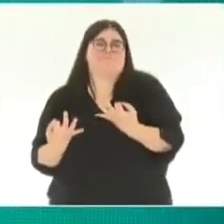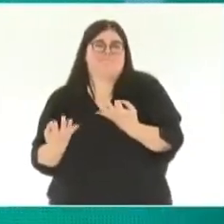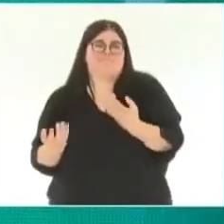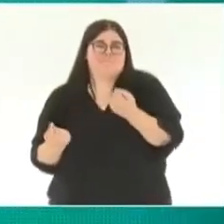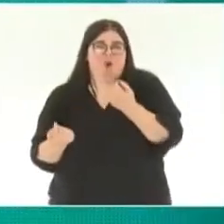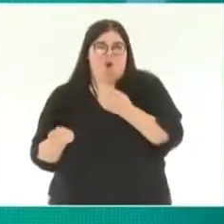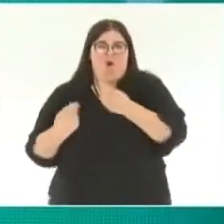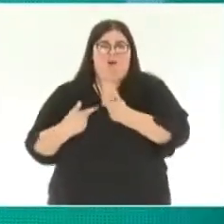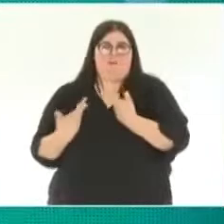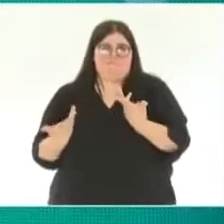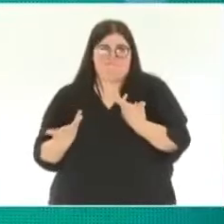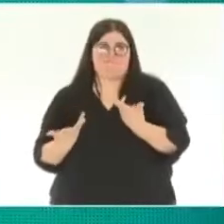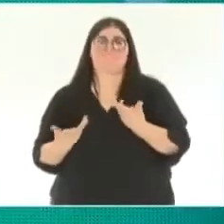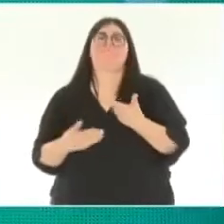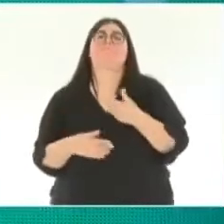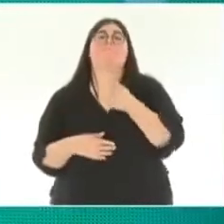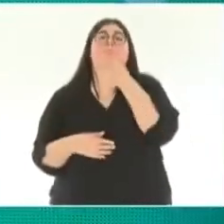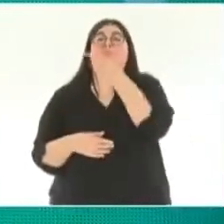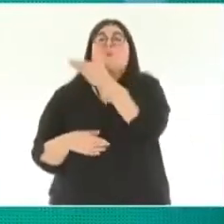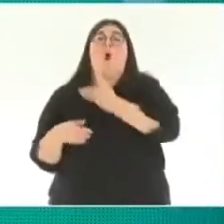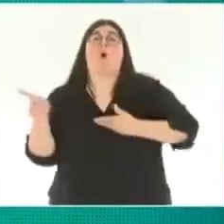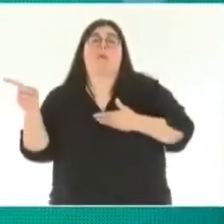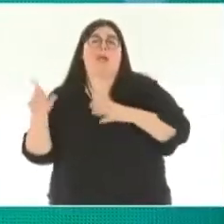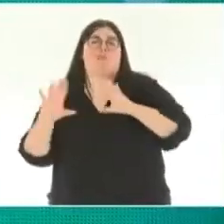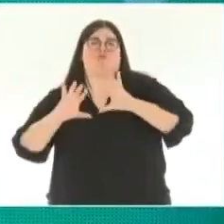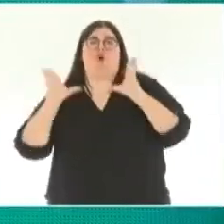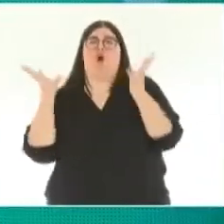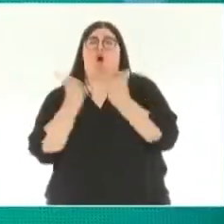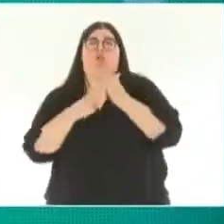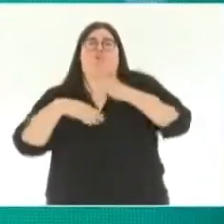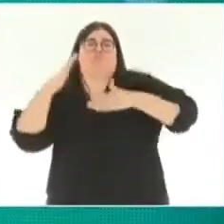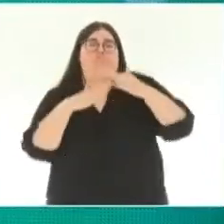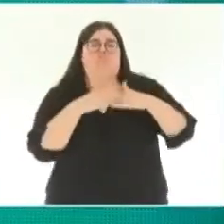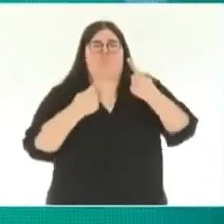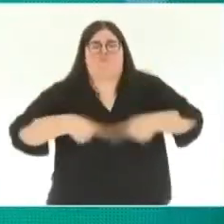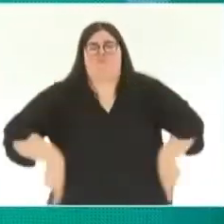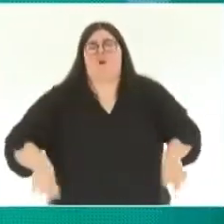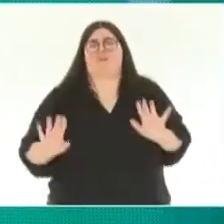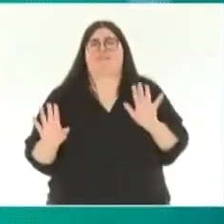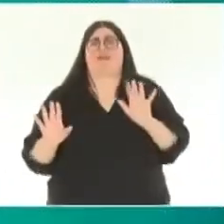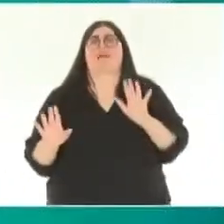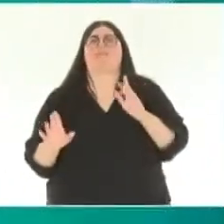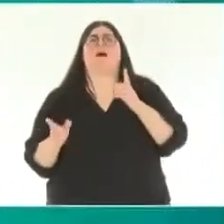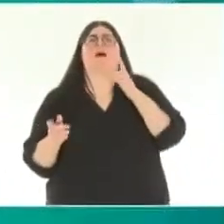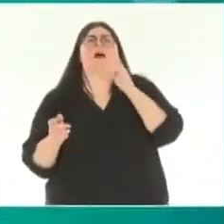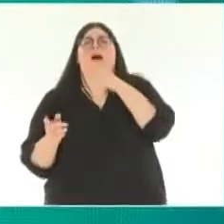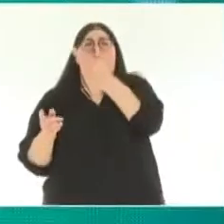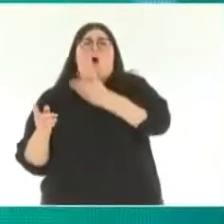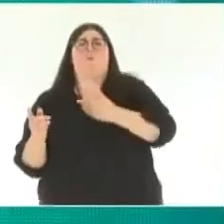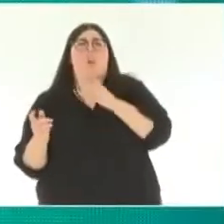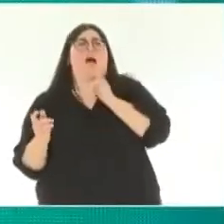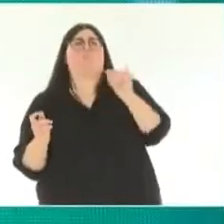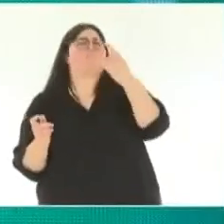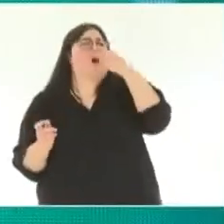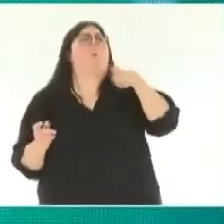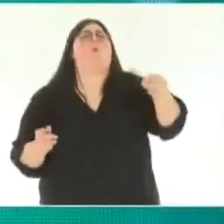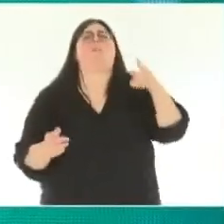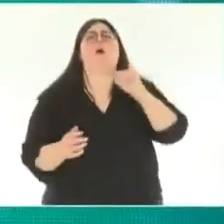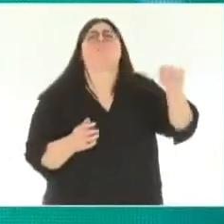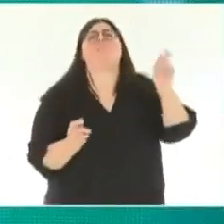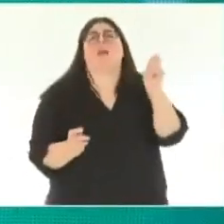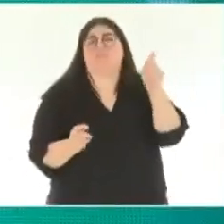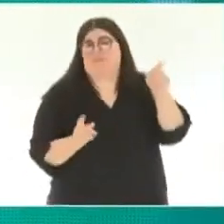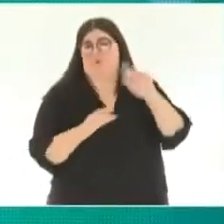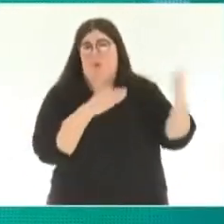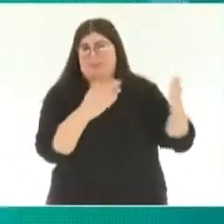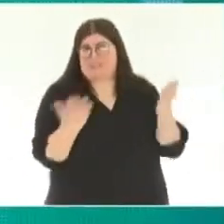repente cuando abarcan un montón de obras, el que se entera último es el vecino y después tenemos que nosotros,